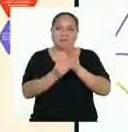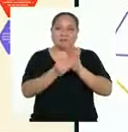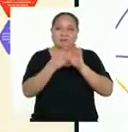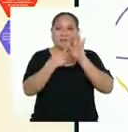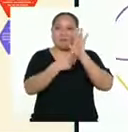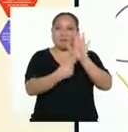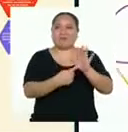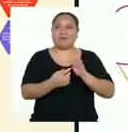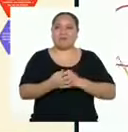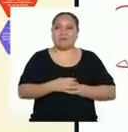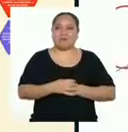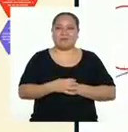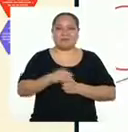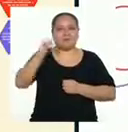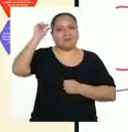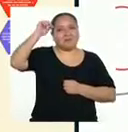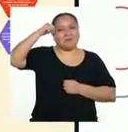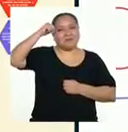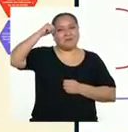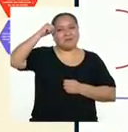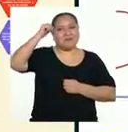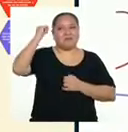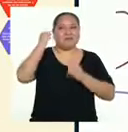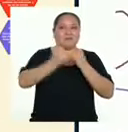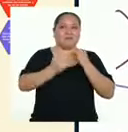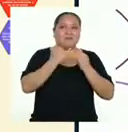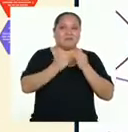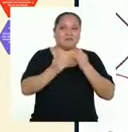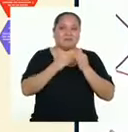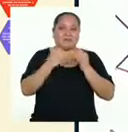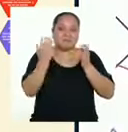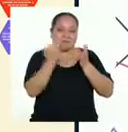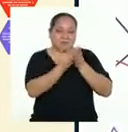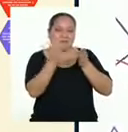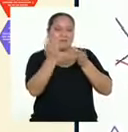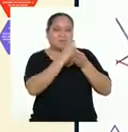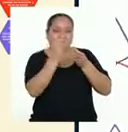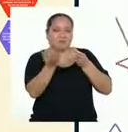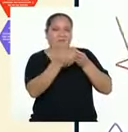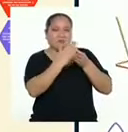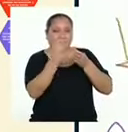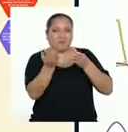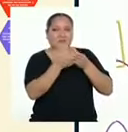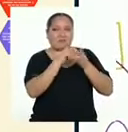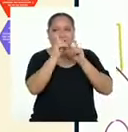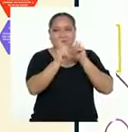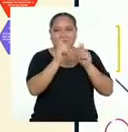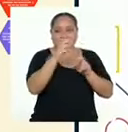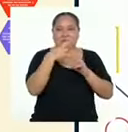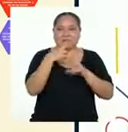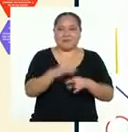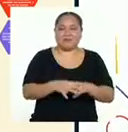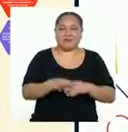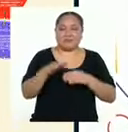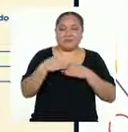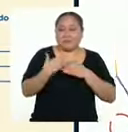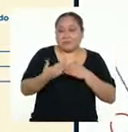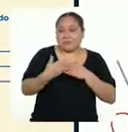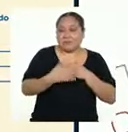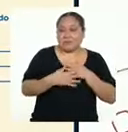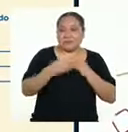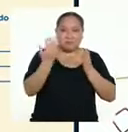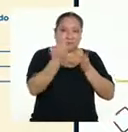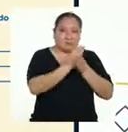muestro a todos. Recordemos que al final de nuestra cartilla tenemos preguntas por responder. Pero lo haremos una vez que ya